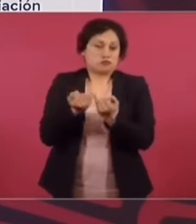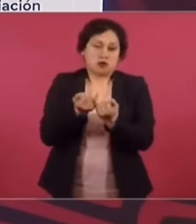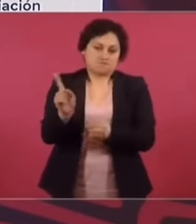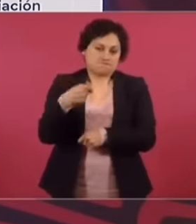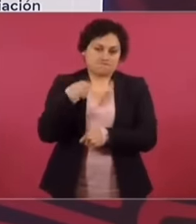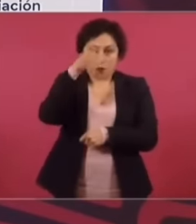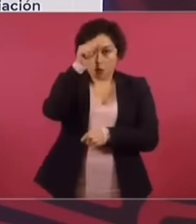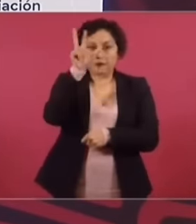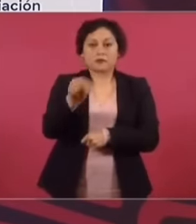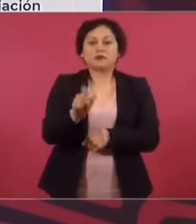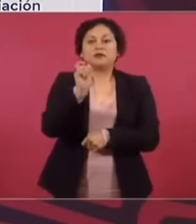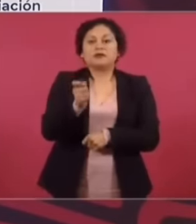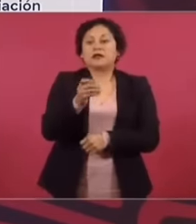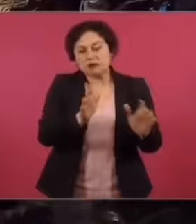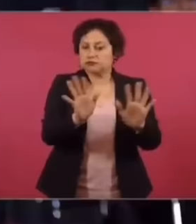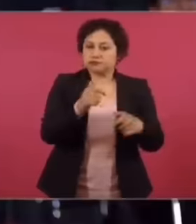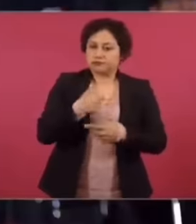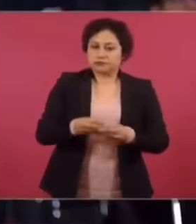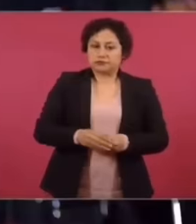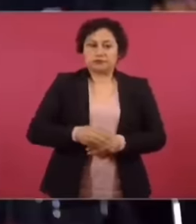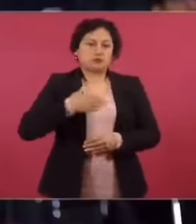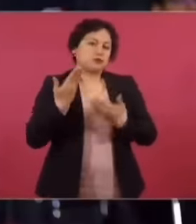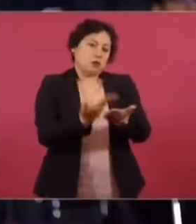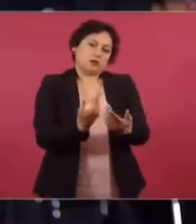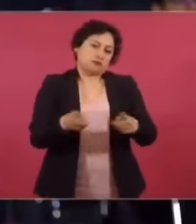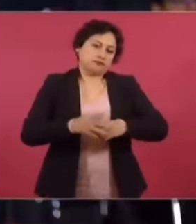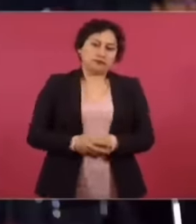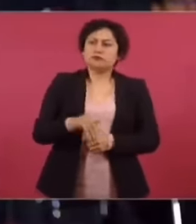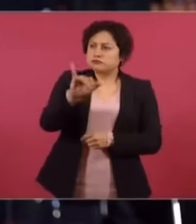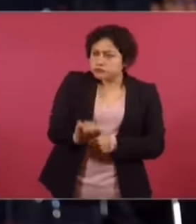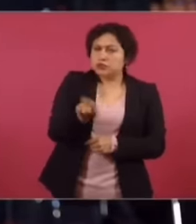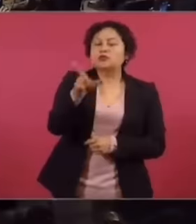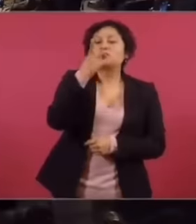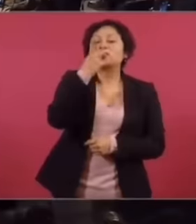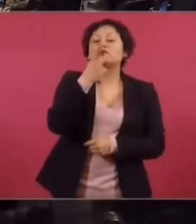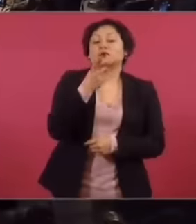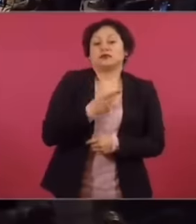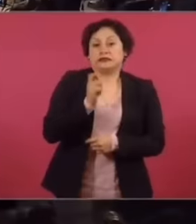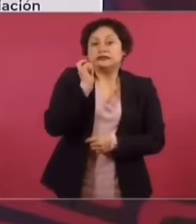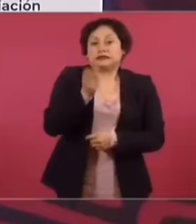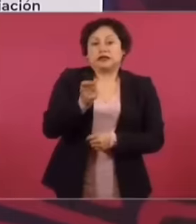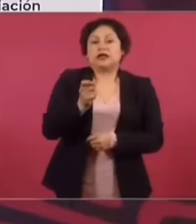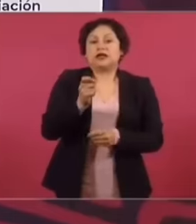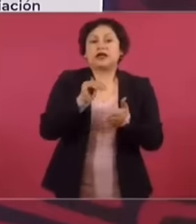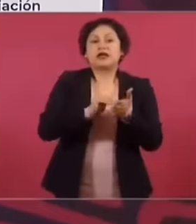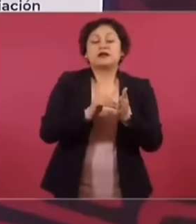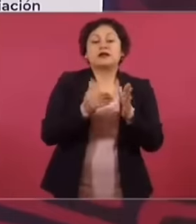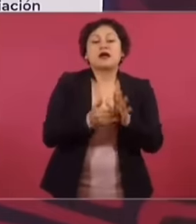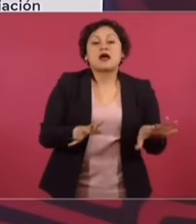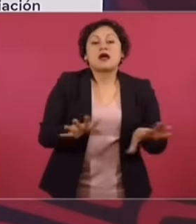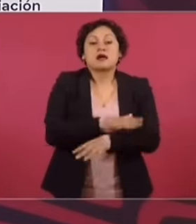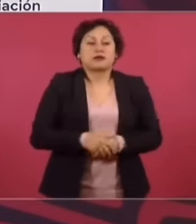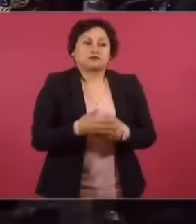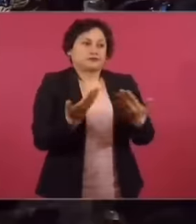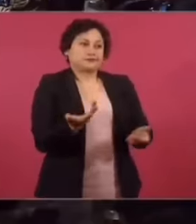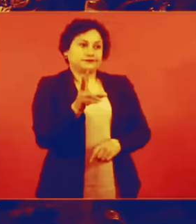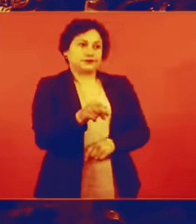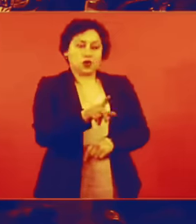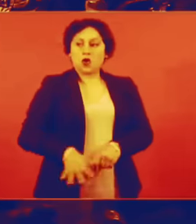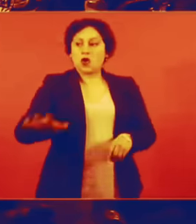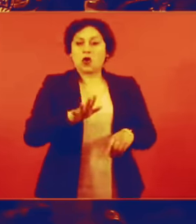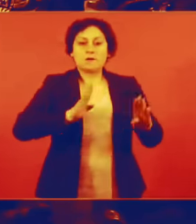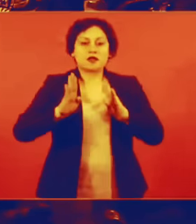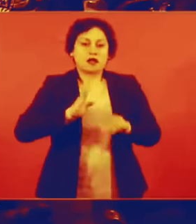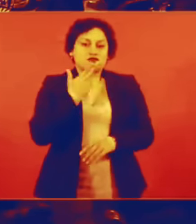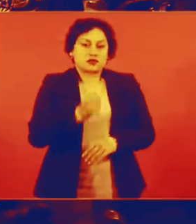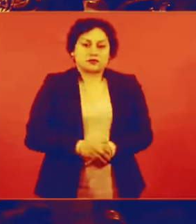de que todo se resuelve con balazos. Mi propuesta tampoco. Sí, estás diciendo de que si no va a cambiar la estrategia, no. Que estamos siguiendo. ha funcionado, la militarización